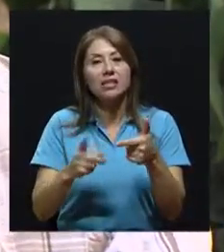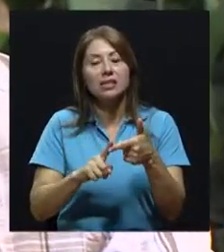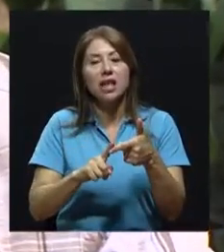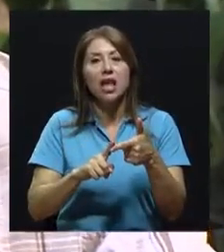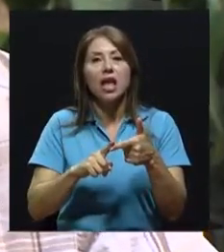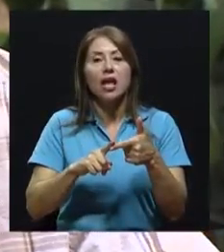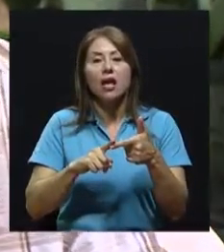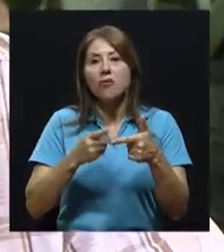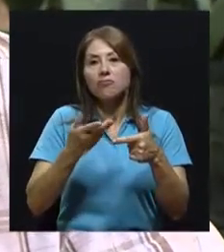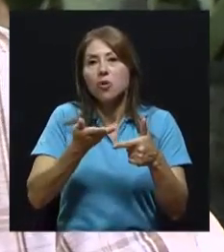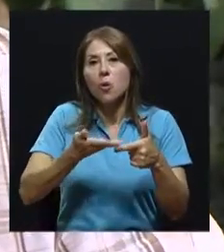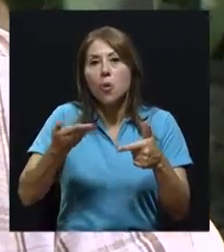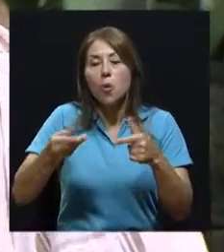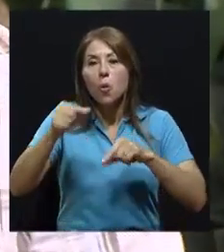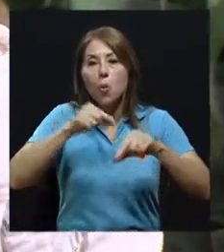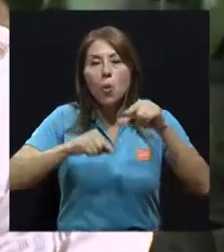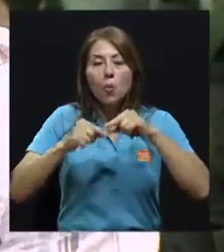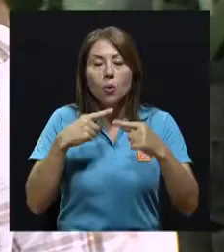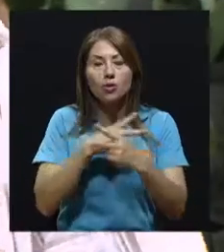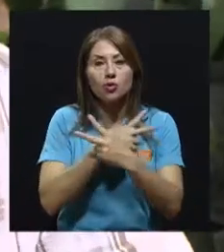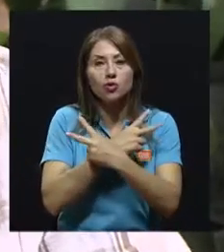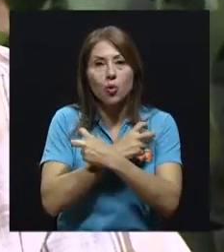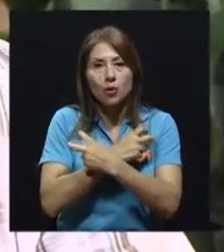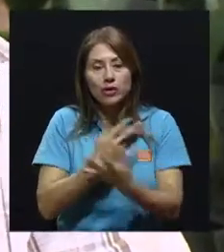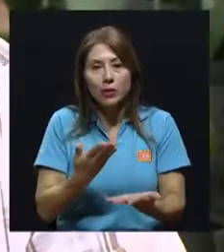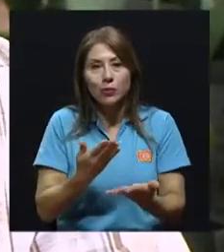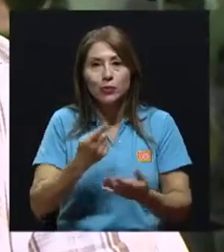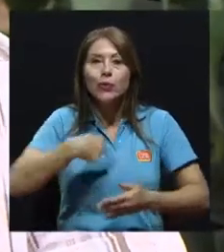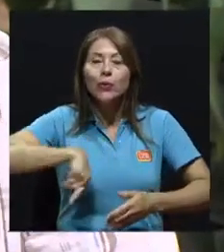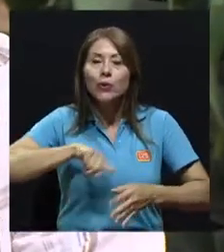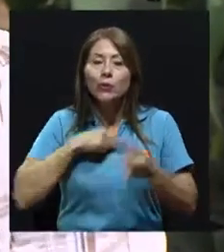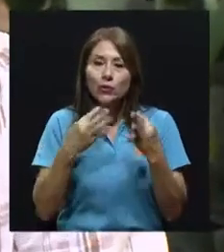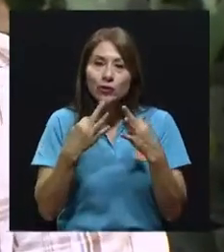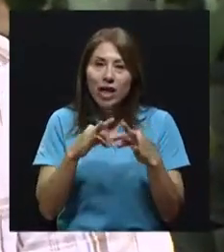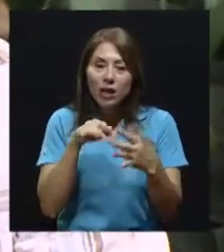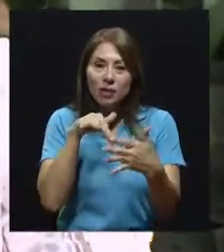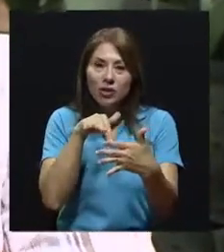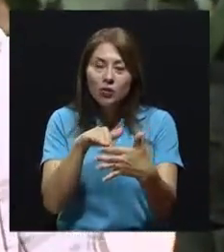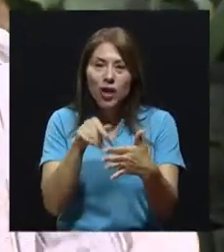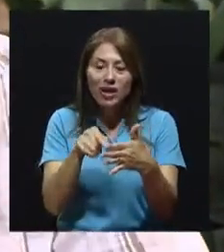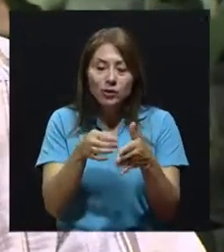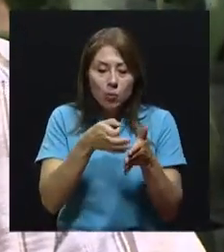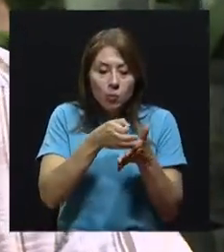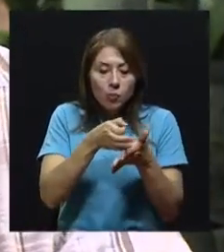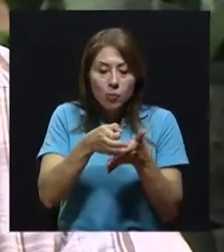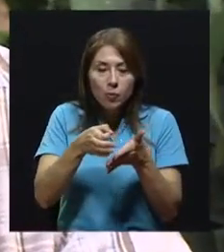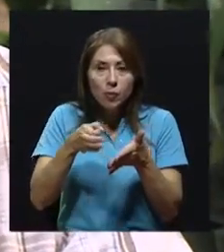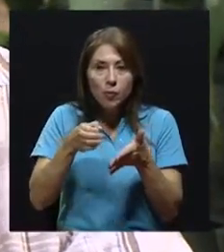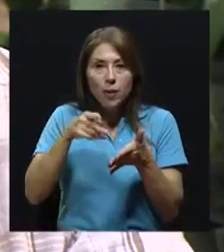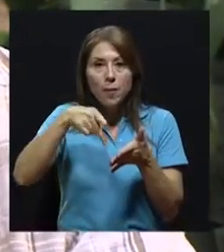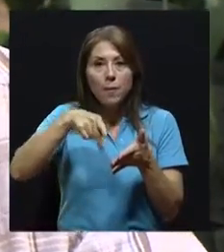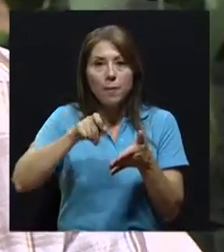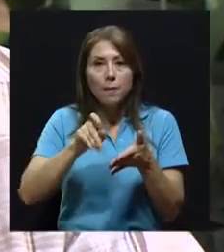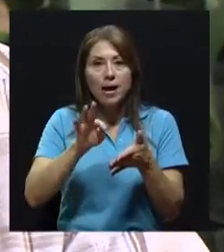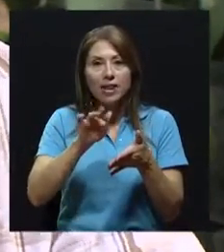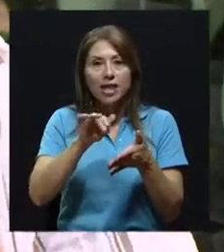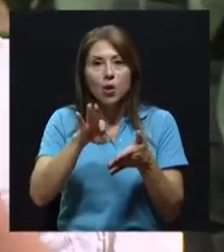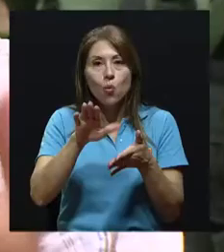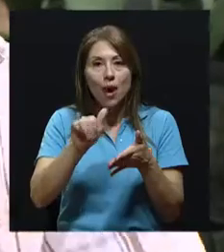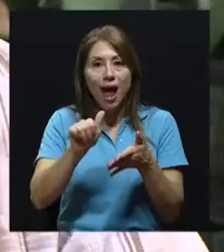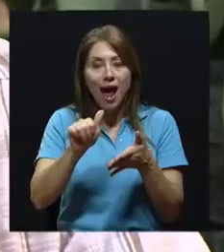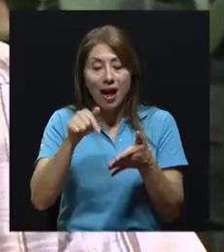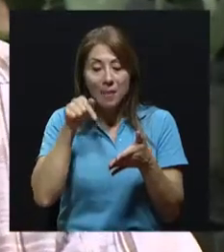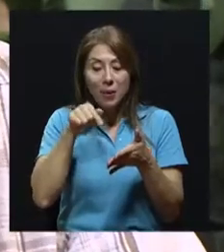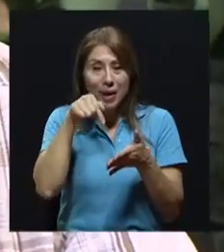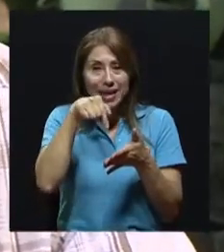tóxicos del aire, entonces bueno, nosotros tratamos de estudiar eso, no solamente la partícula, cuánta cantidad en el aire, qué concentración, sino también qué